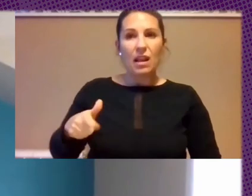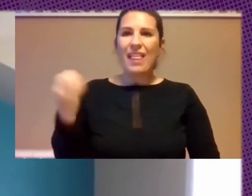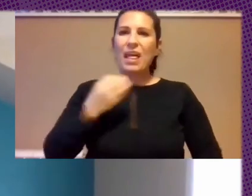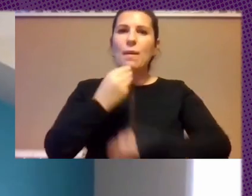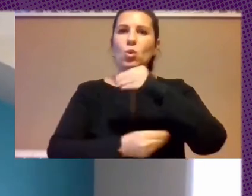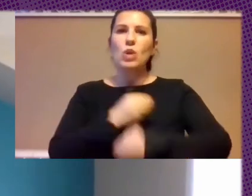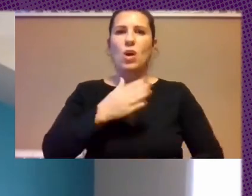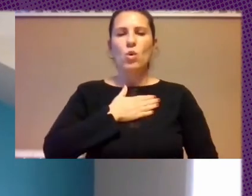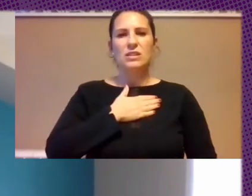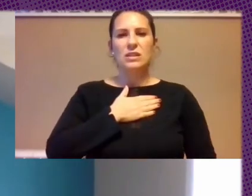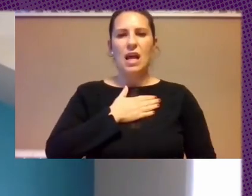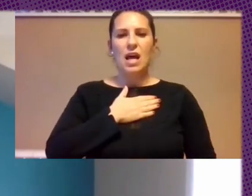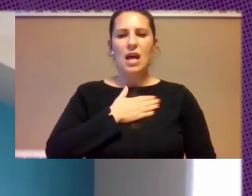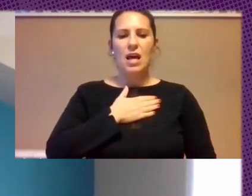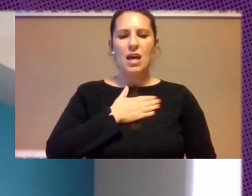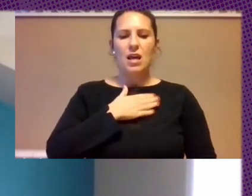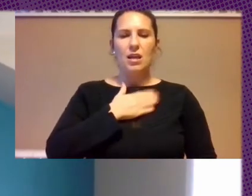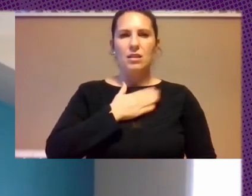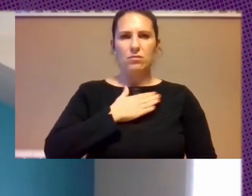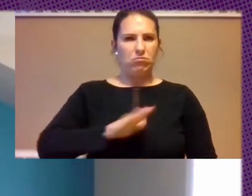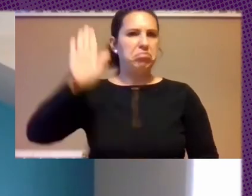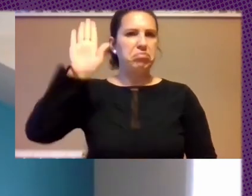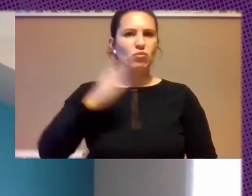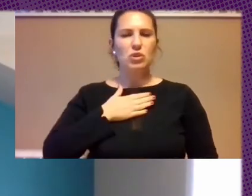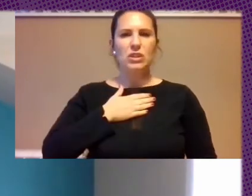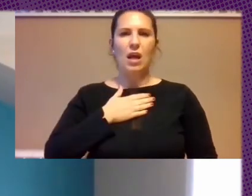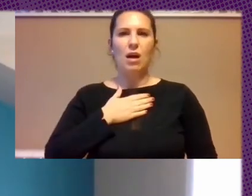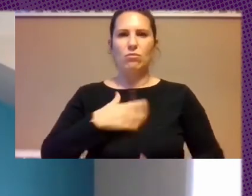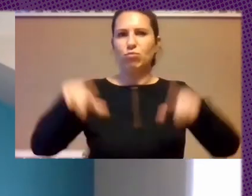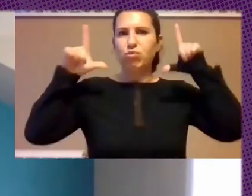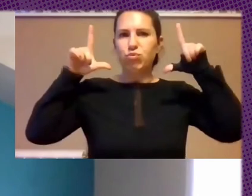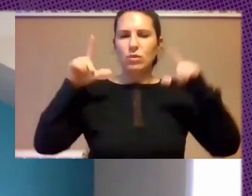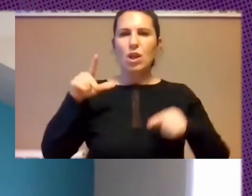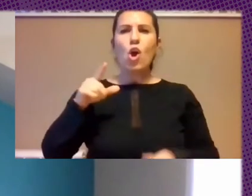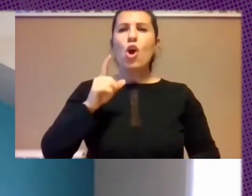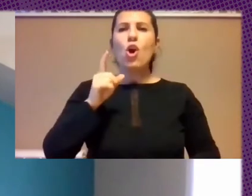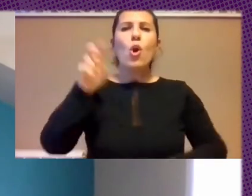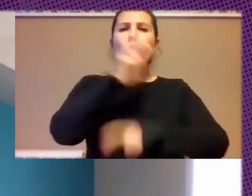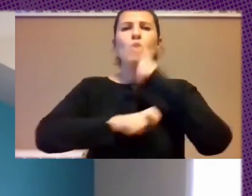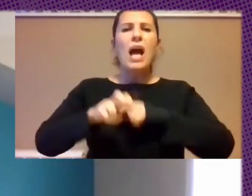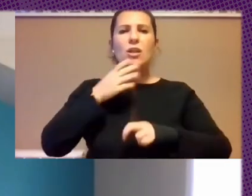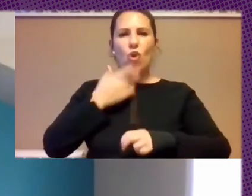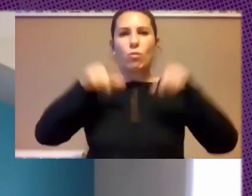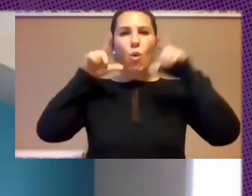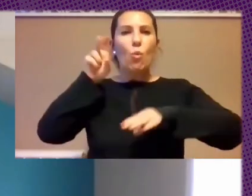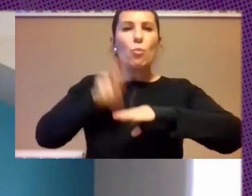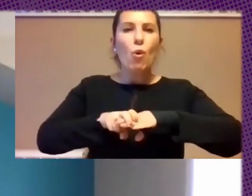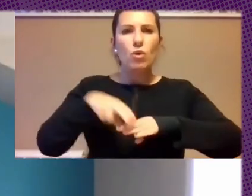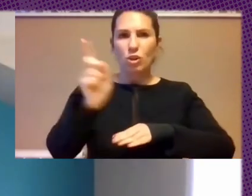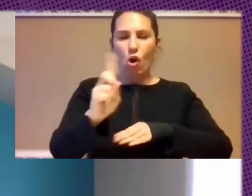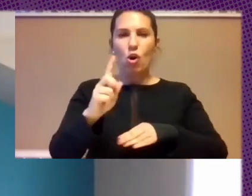Propia Voz Y No Buscar Un Asiento En La Mesa Un Lugar En La Mesa Sino Crear Las Mesas